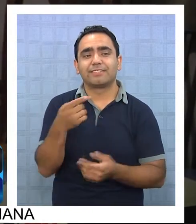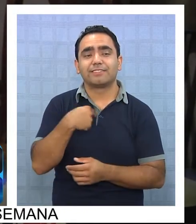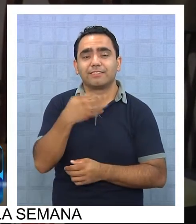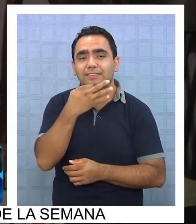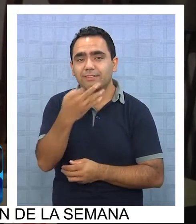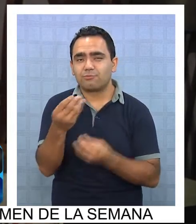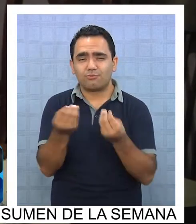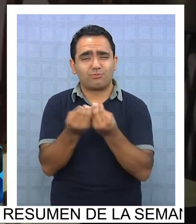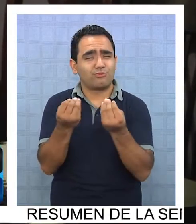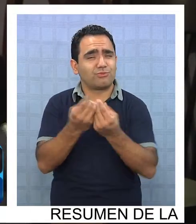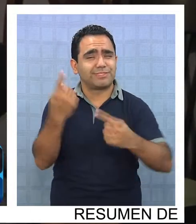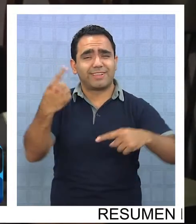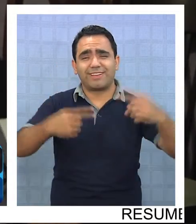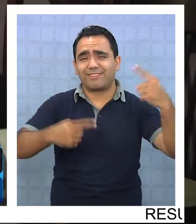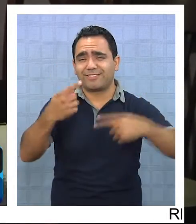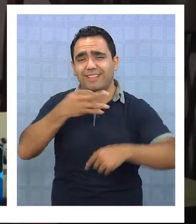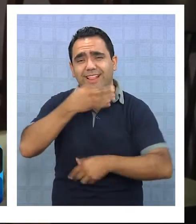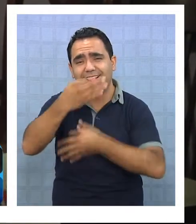tantas cosas.